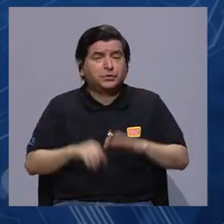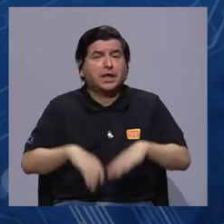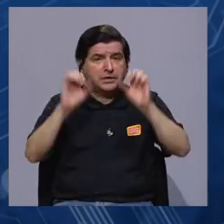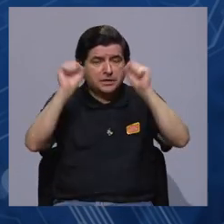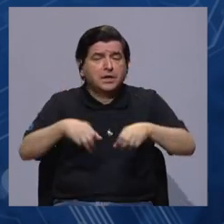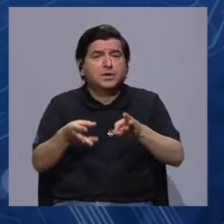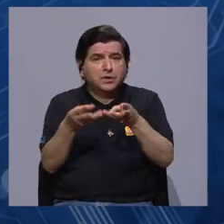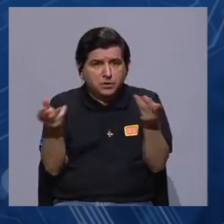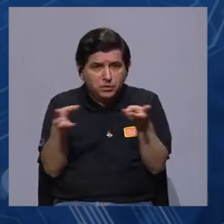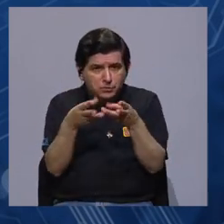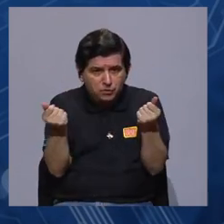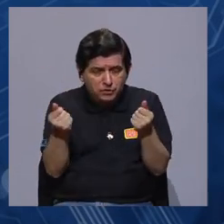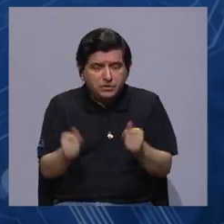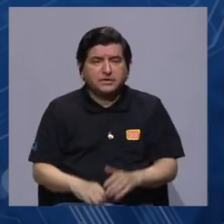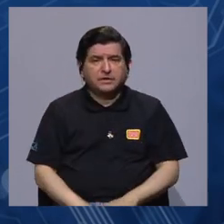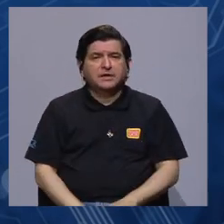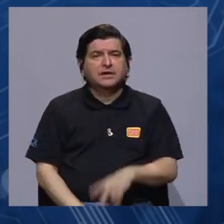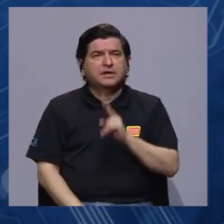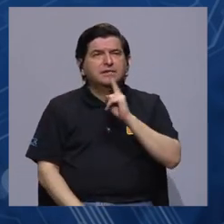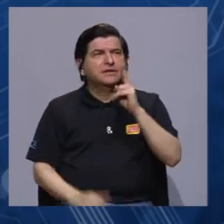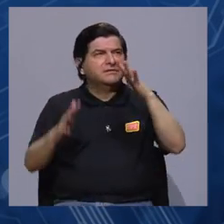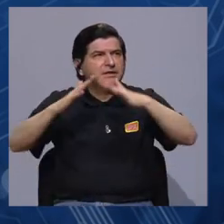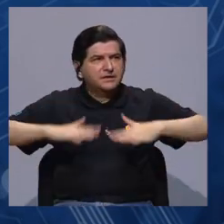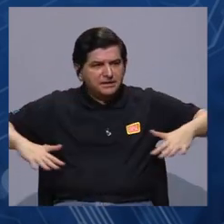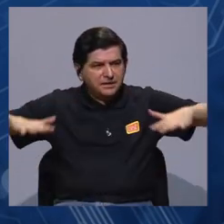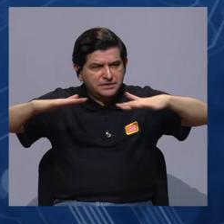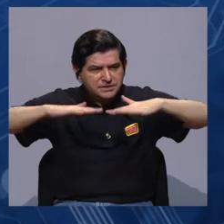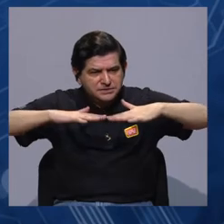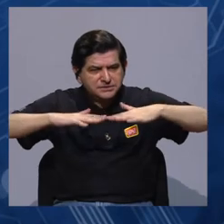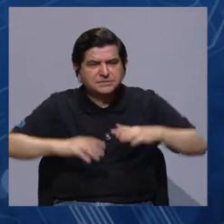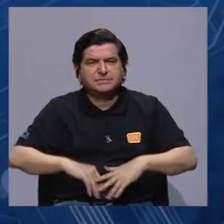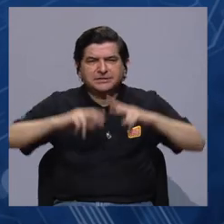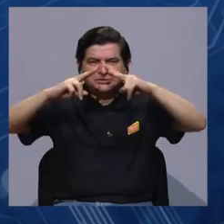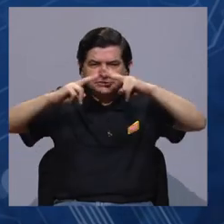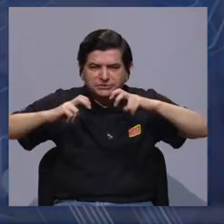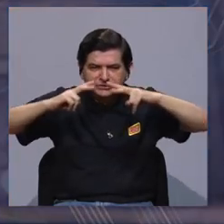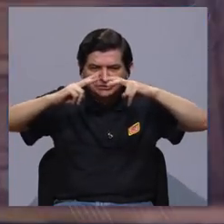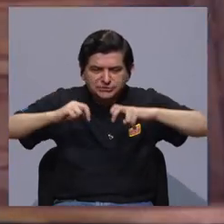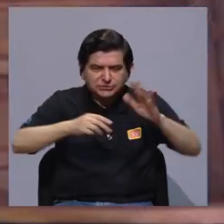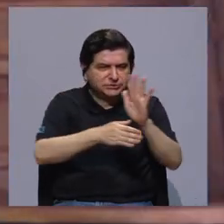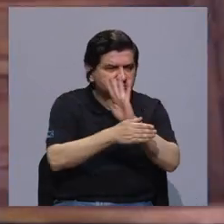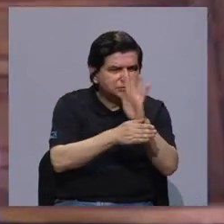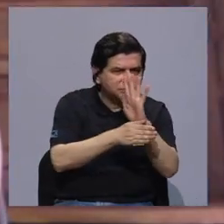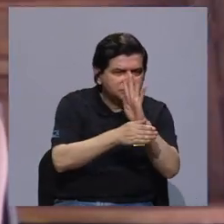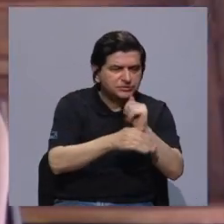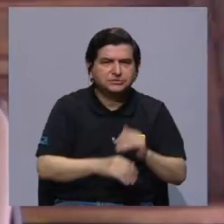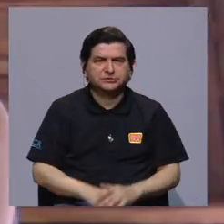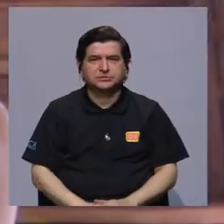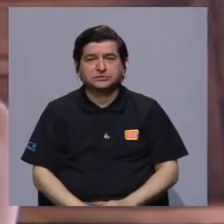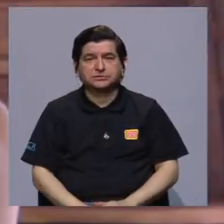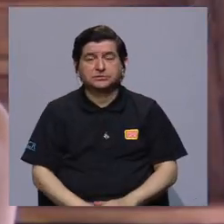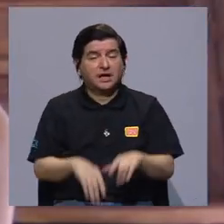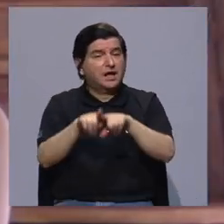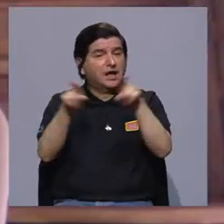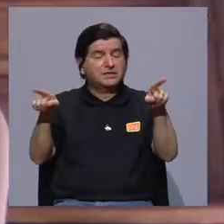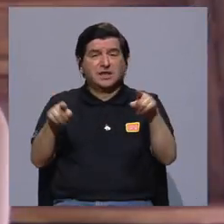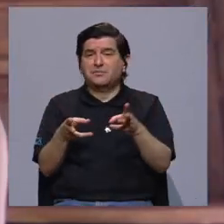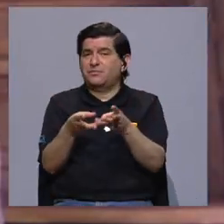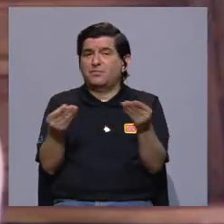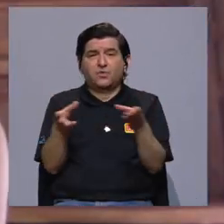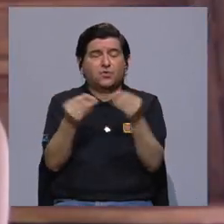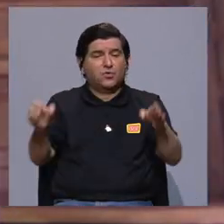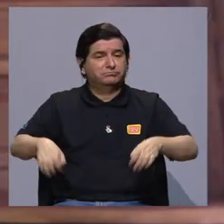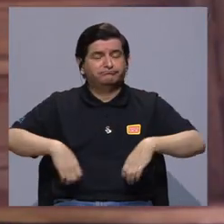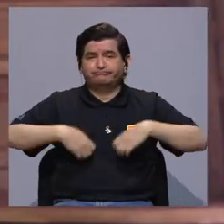importante generar, ¿verdad? Como espacios donde se analicen esas películas, porque